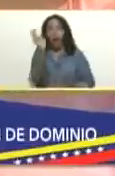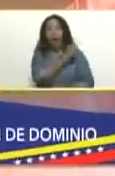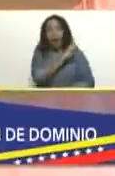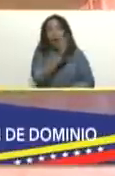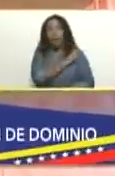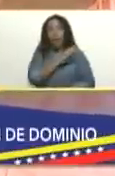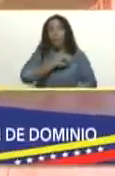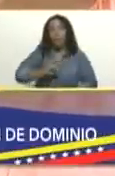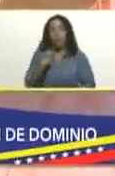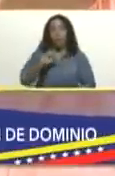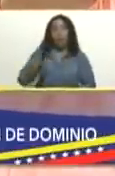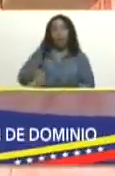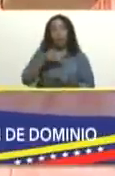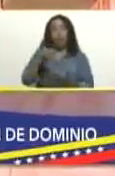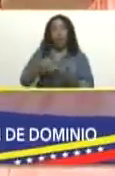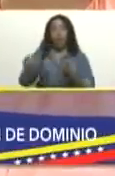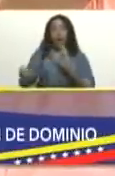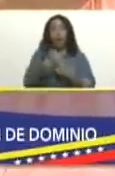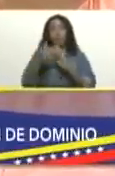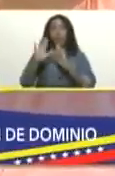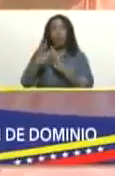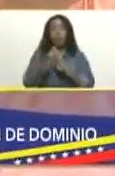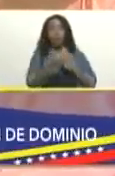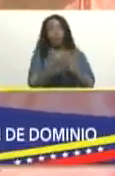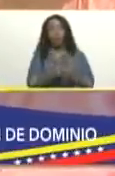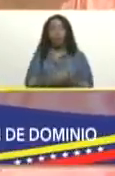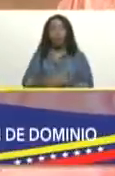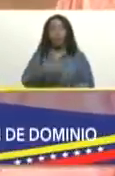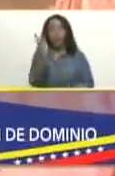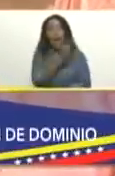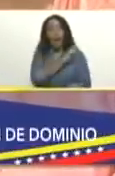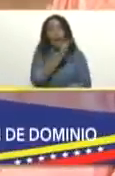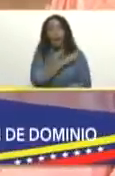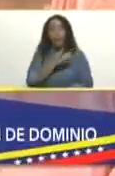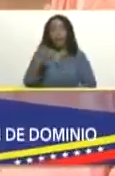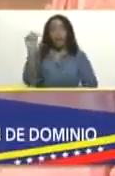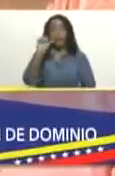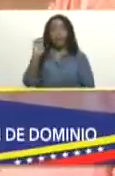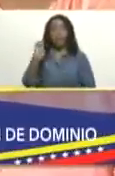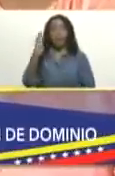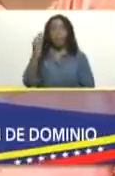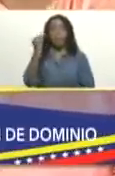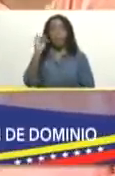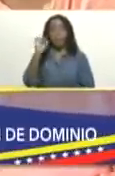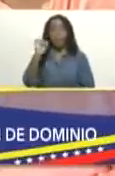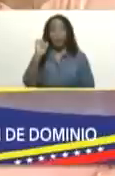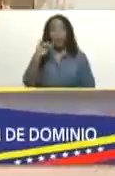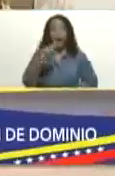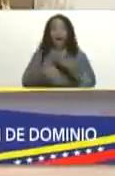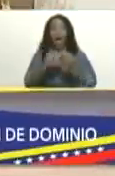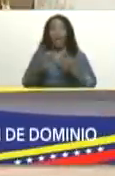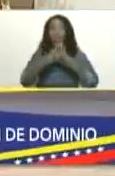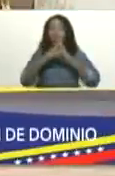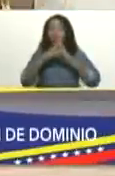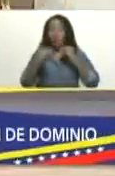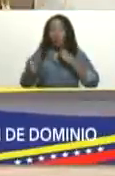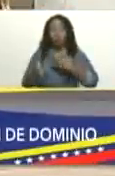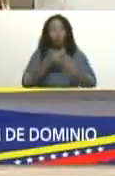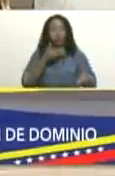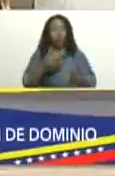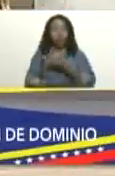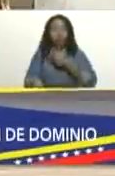la policía nacional anticorrupción y al jefe del SEBIN que hagan todo lo que tengan que hacer